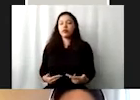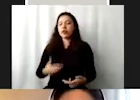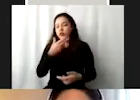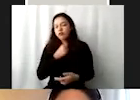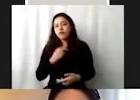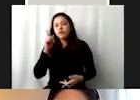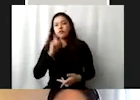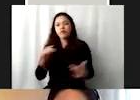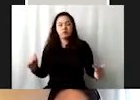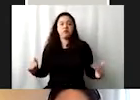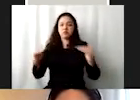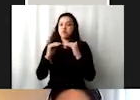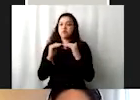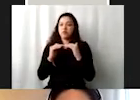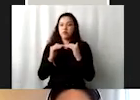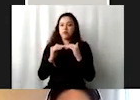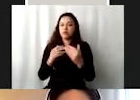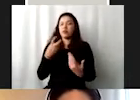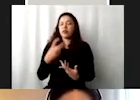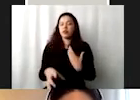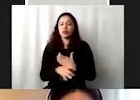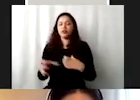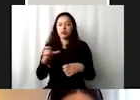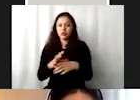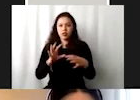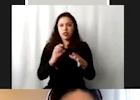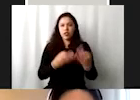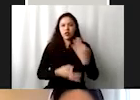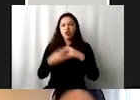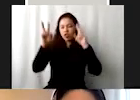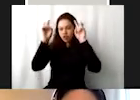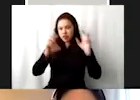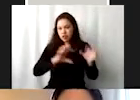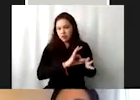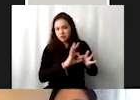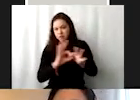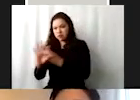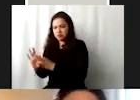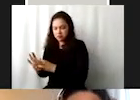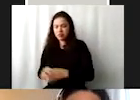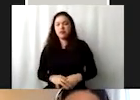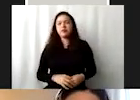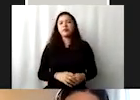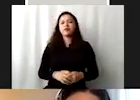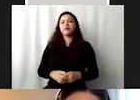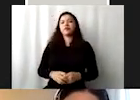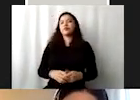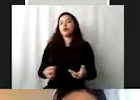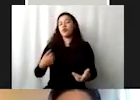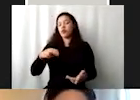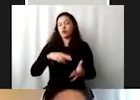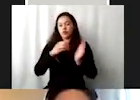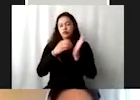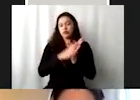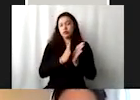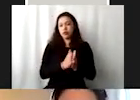ejemplo, son cuestiones que van transversales en todo momento. Entonces, cuando decimos Agenda 2030 UDS,